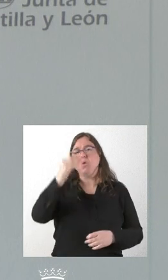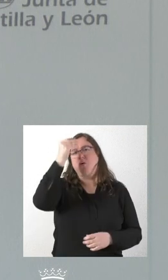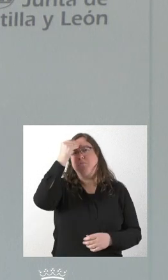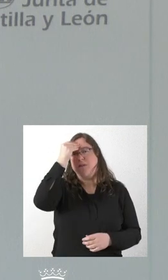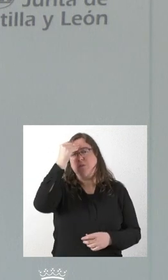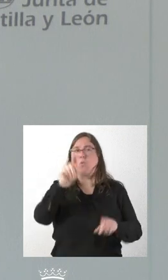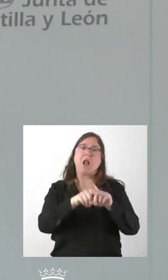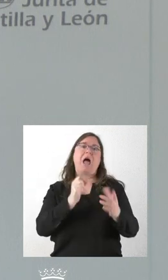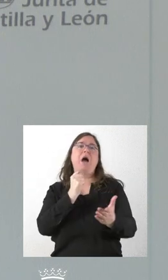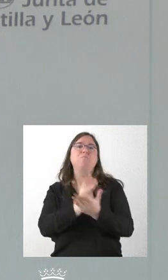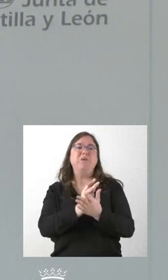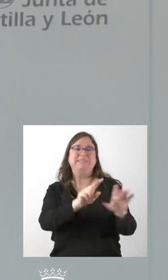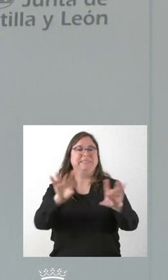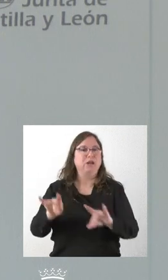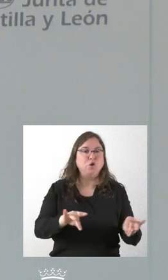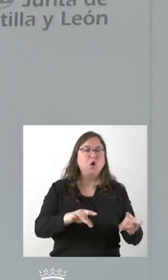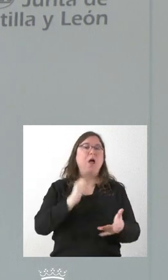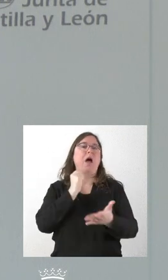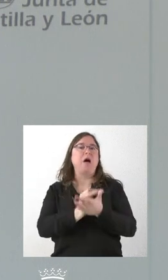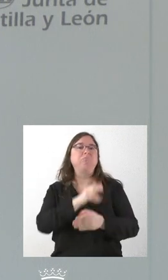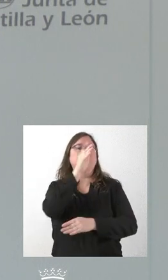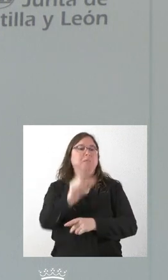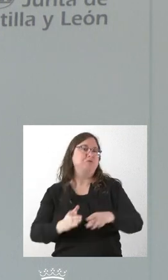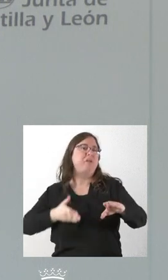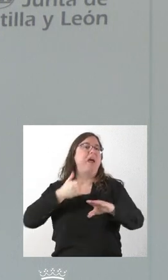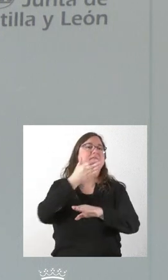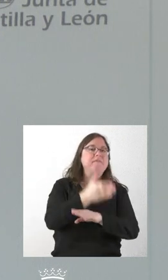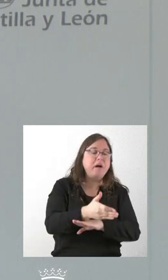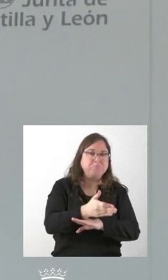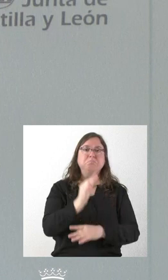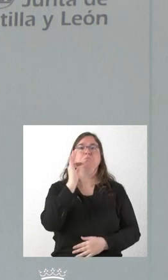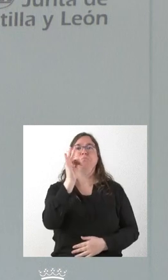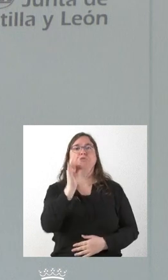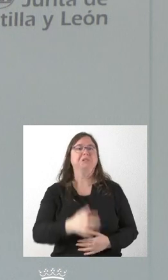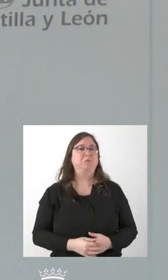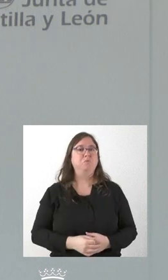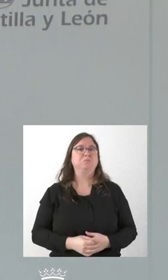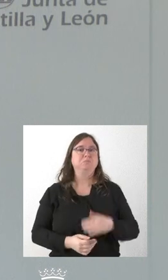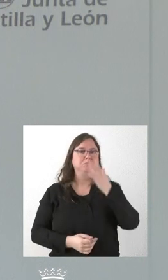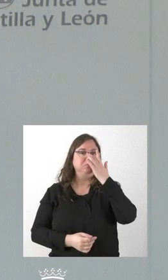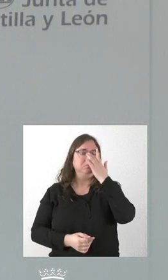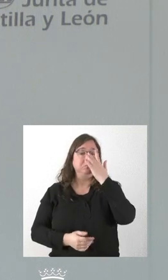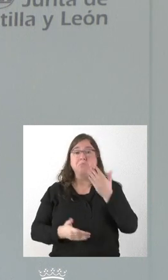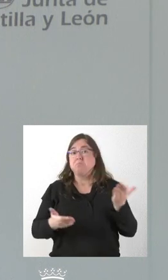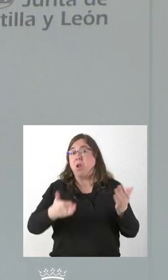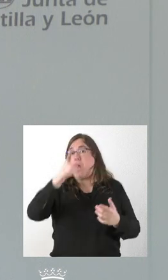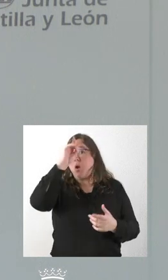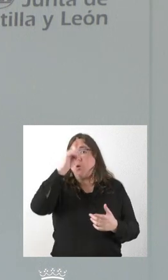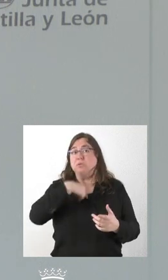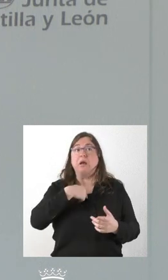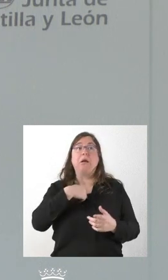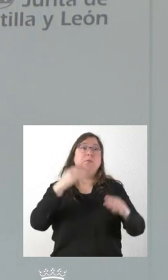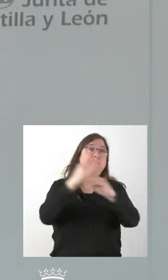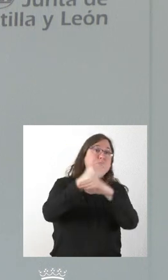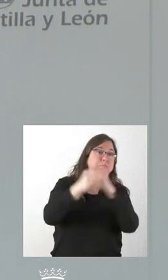por un territorio, apostar porque la gente vaya, lo conozca, lo visita, es positivo. No sé si esto puede ser no compartido por todo el mundo,